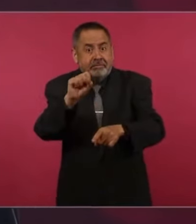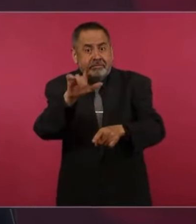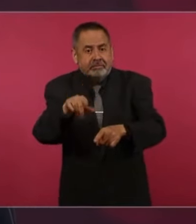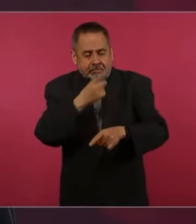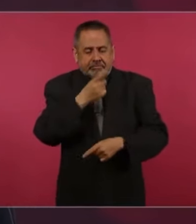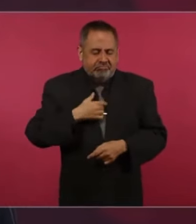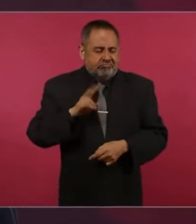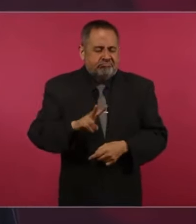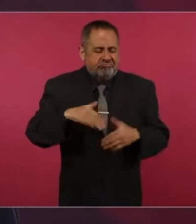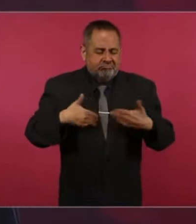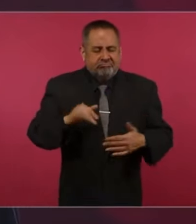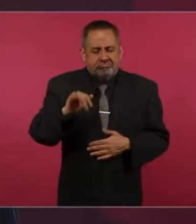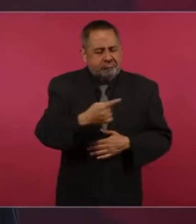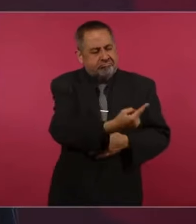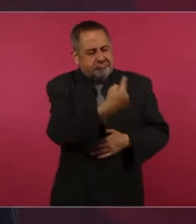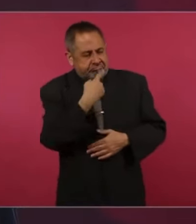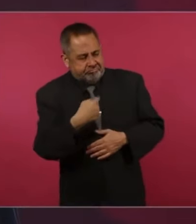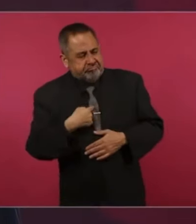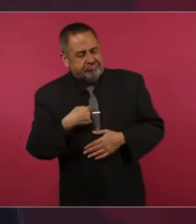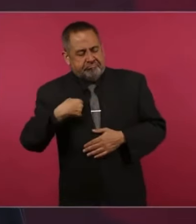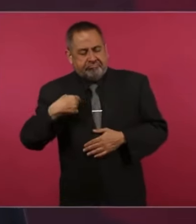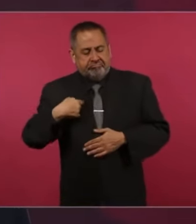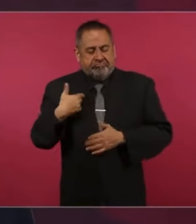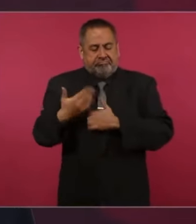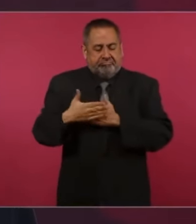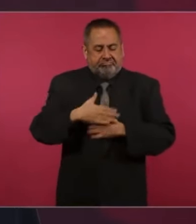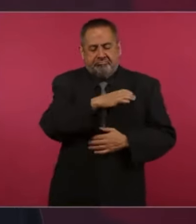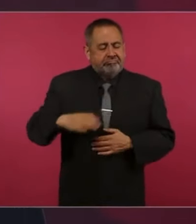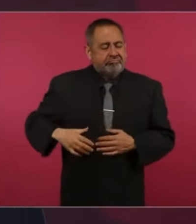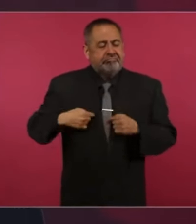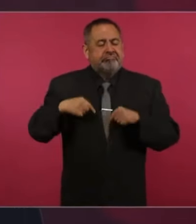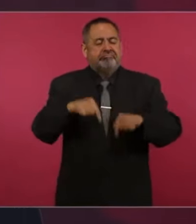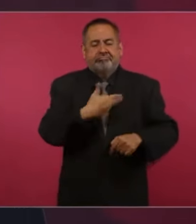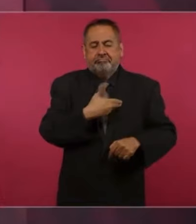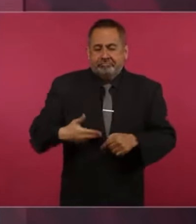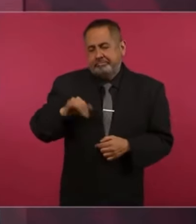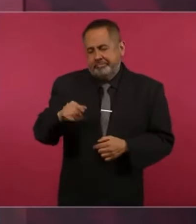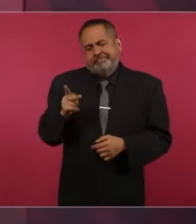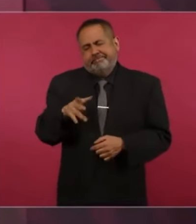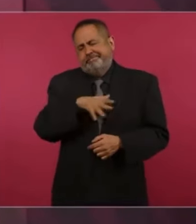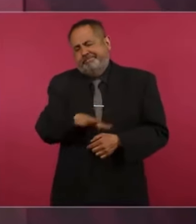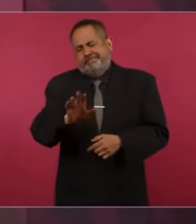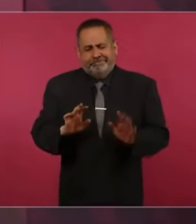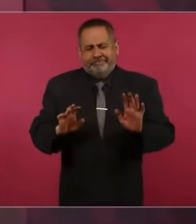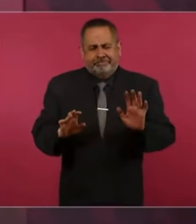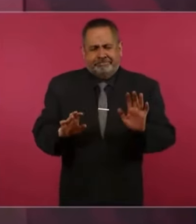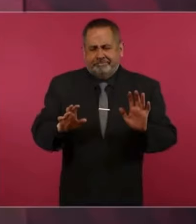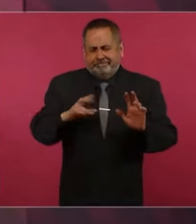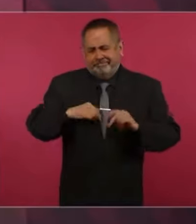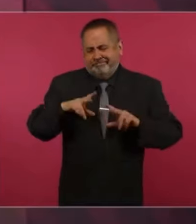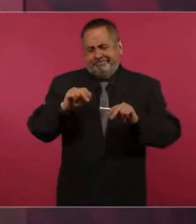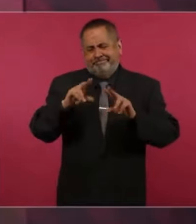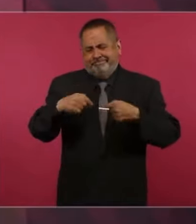confirmó, sí me dijo sí, pero pues yo no